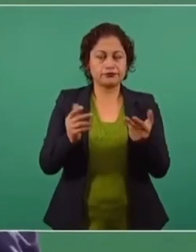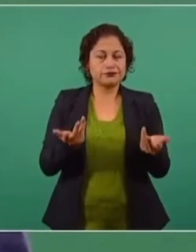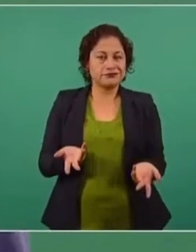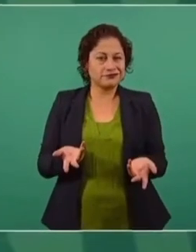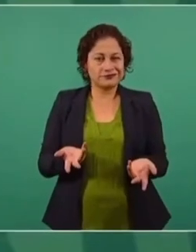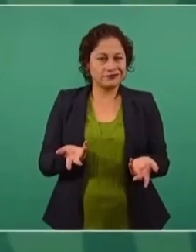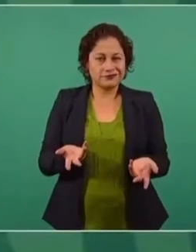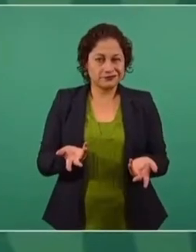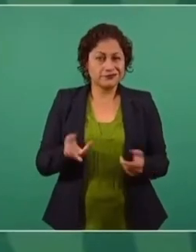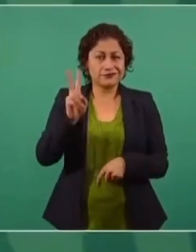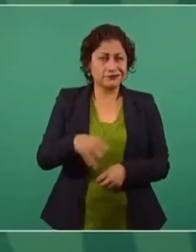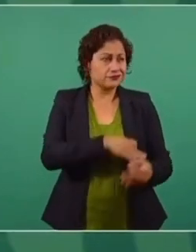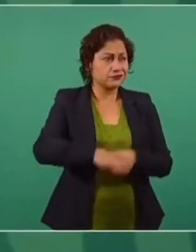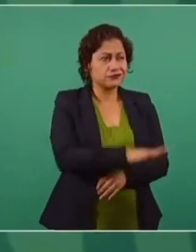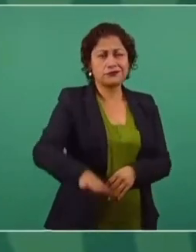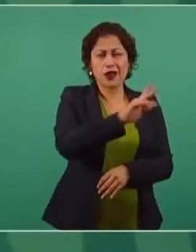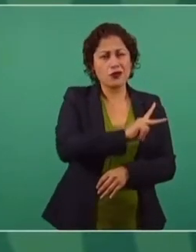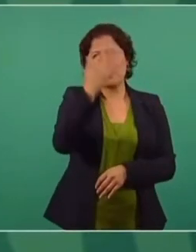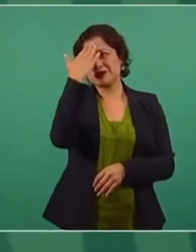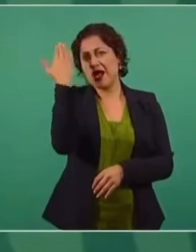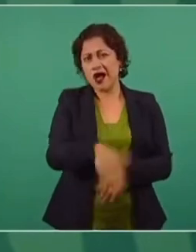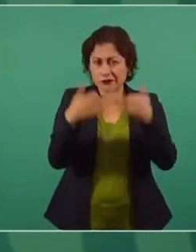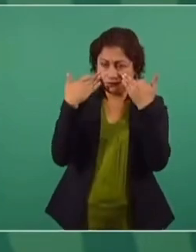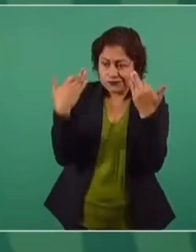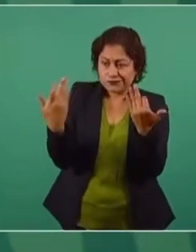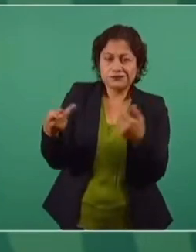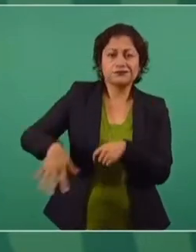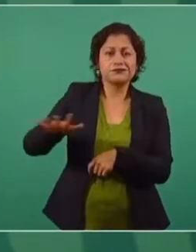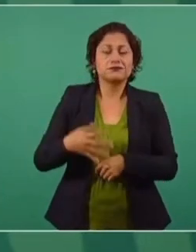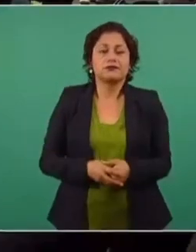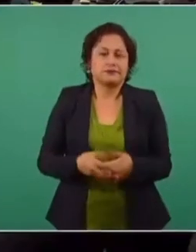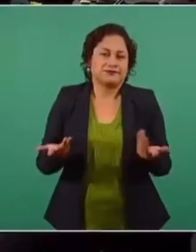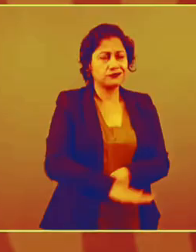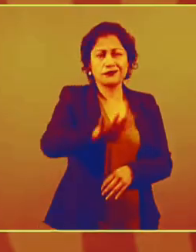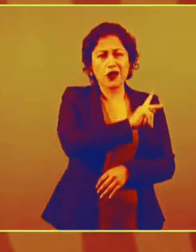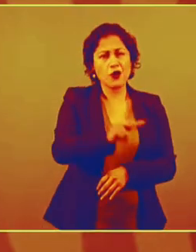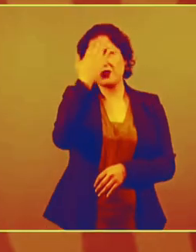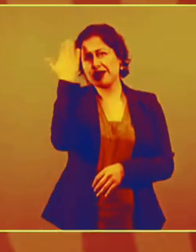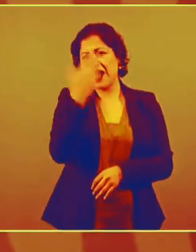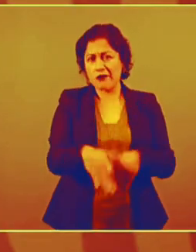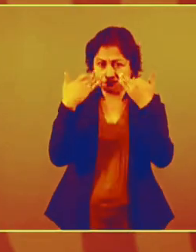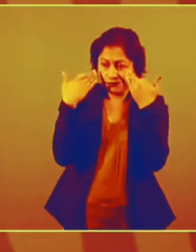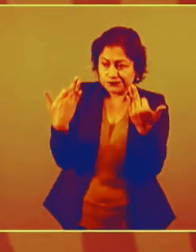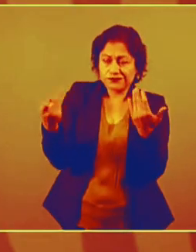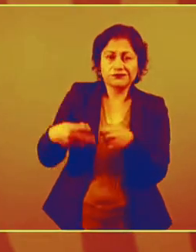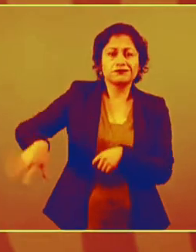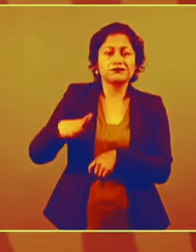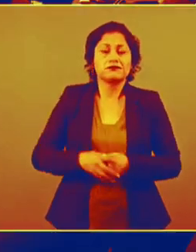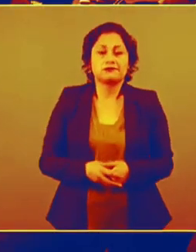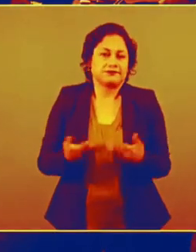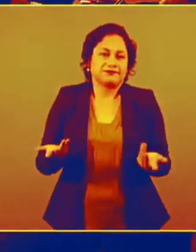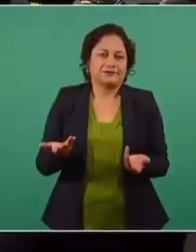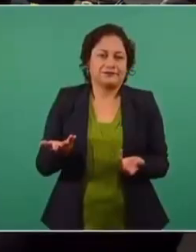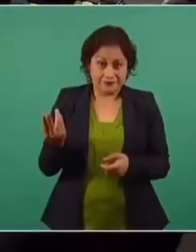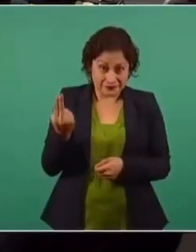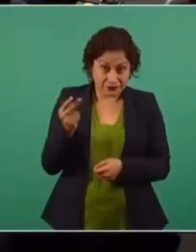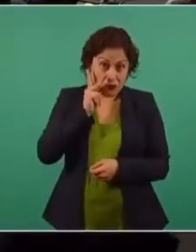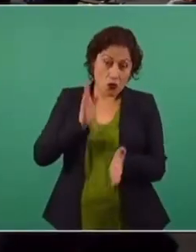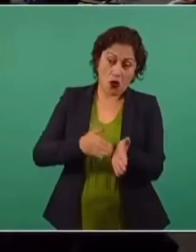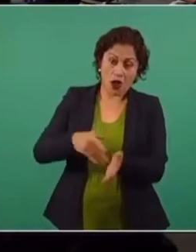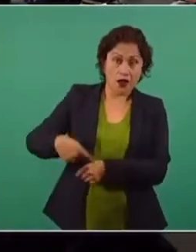de dominio público. No hace falta presentar pruebas, no hace falta presentar pruebas.